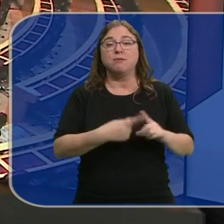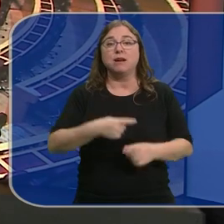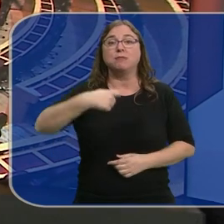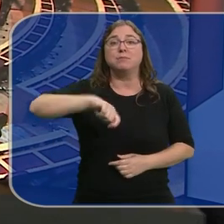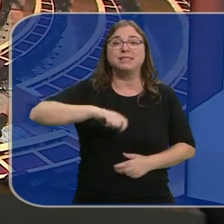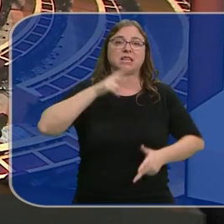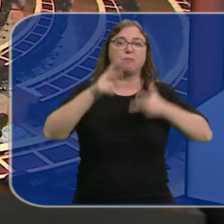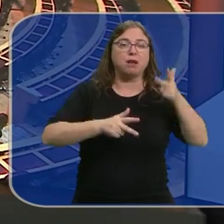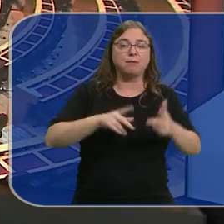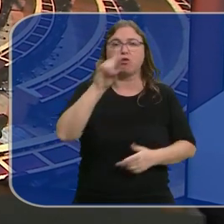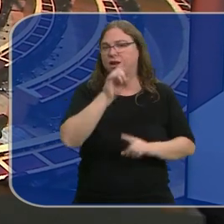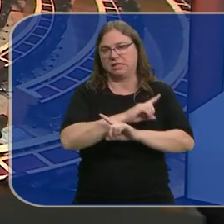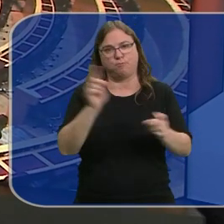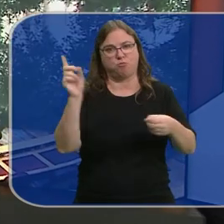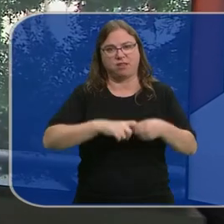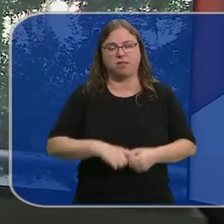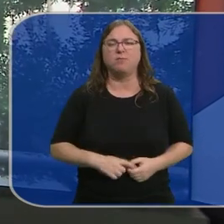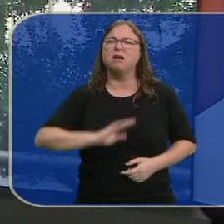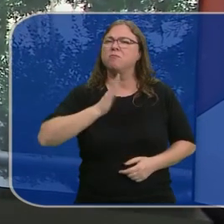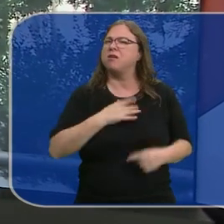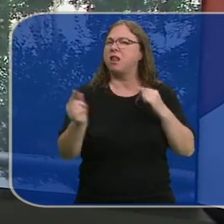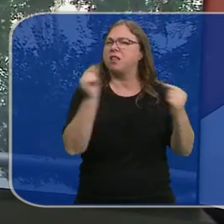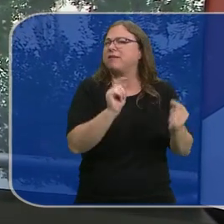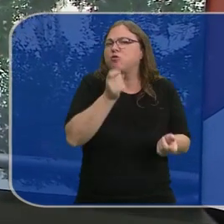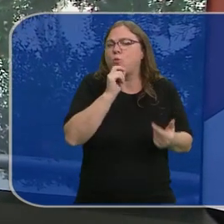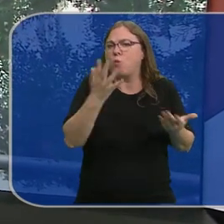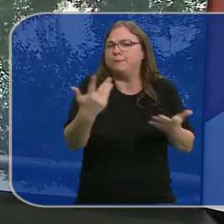presidentes de País Vasco y Canarias. ¿Cómo será el debate de mañana? Sara Ayuso.